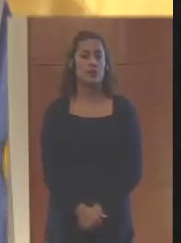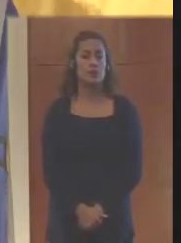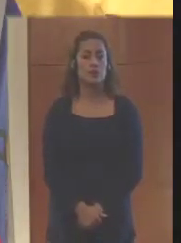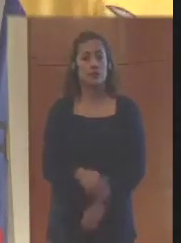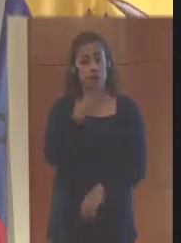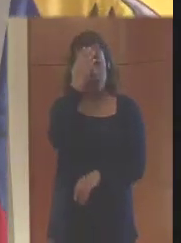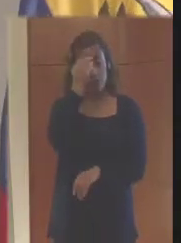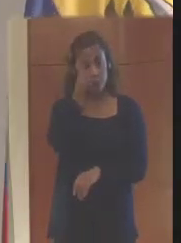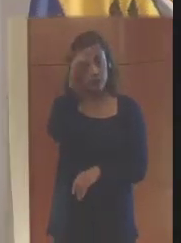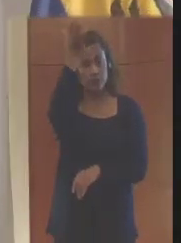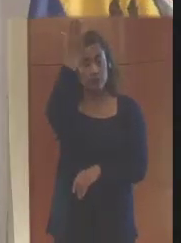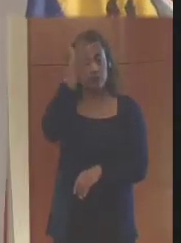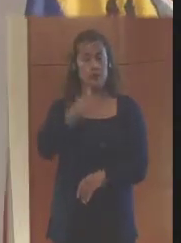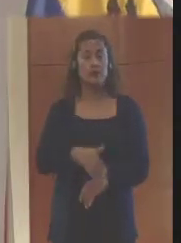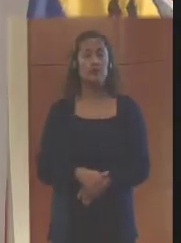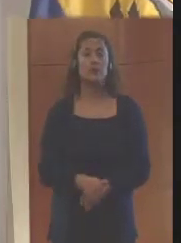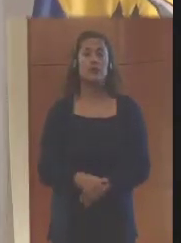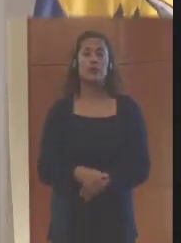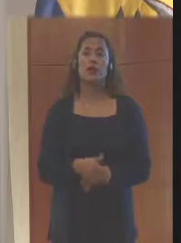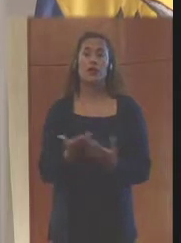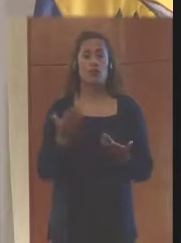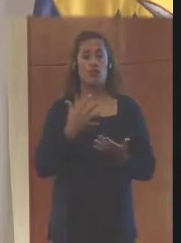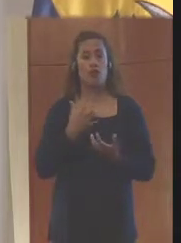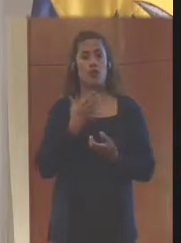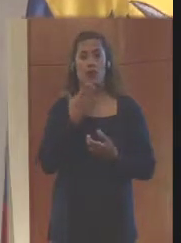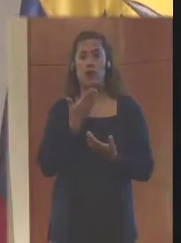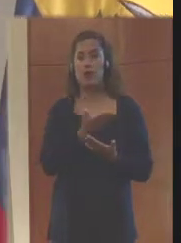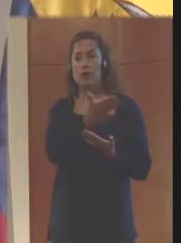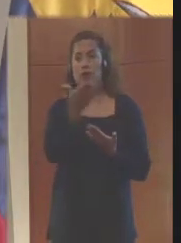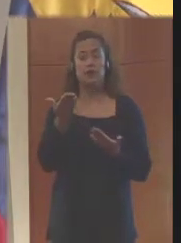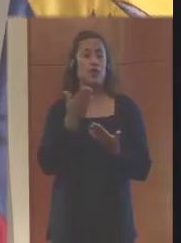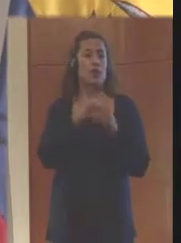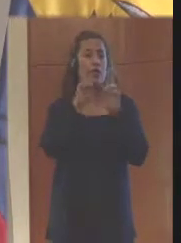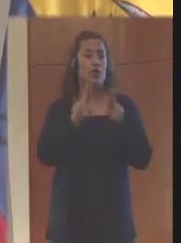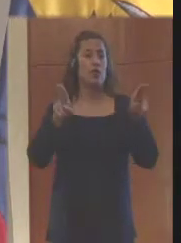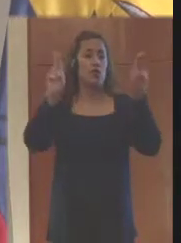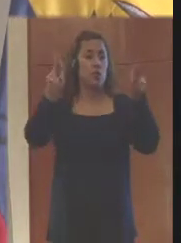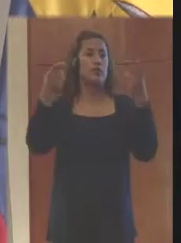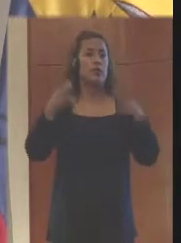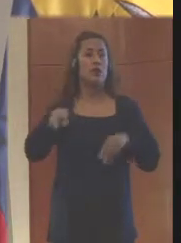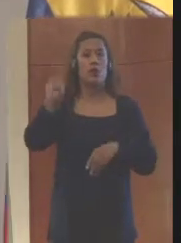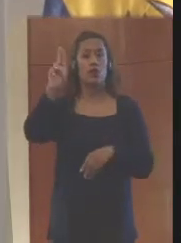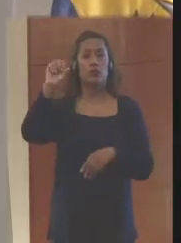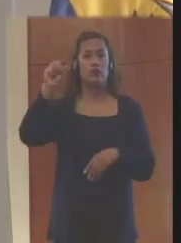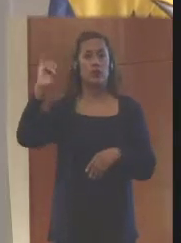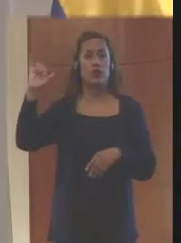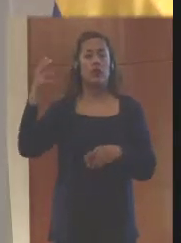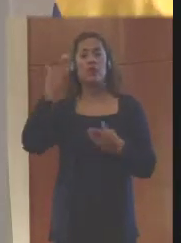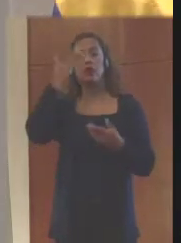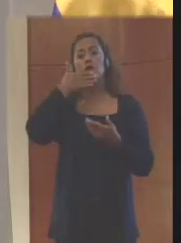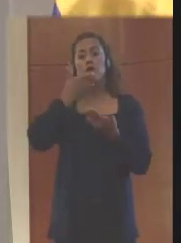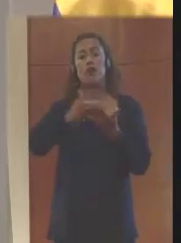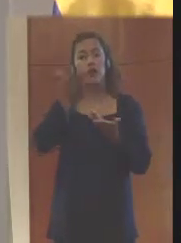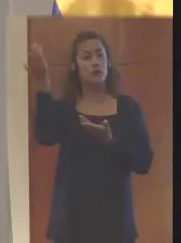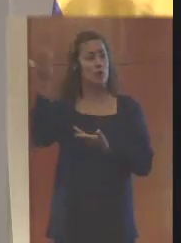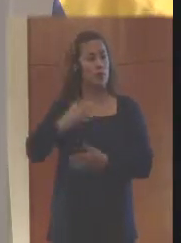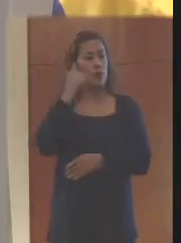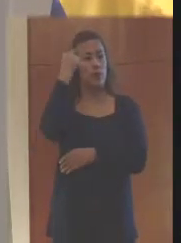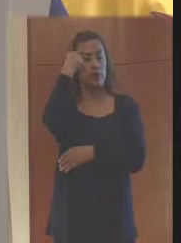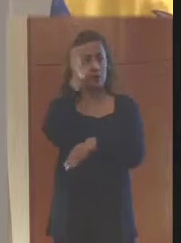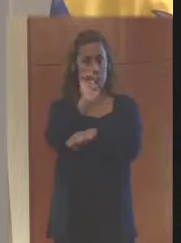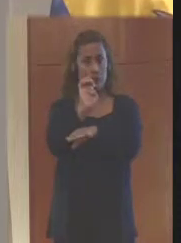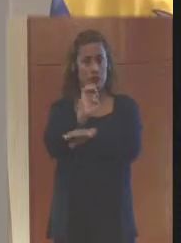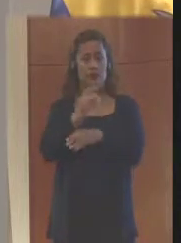Buenos días. Primero que todo agradecer a las Naciones Unidas, a USAID, OFDA, por este espacio, al gobierno ecuatoriano.